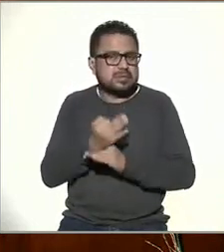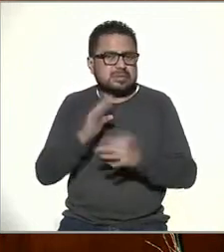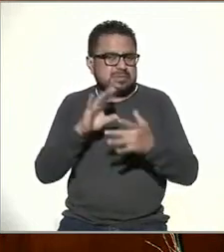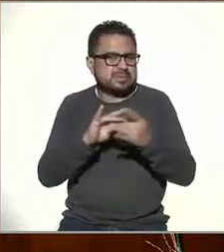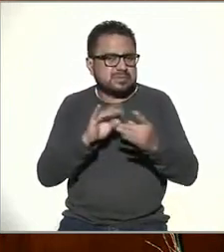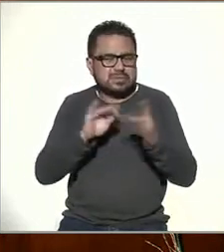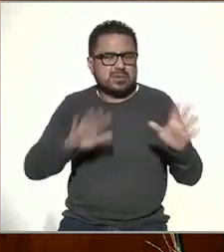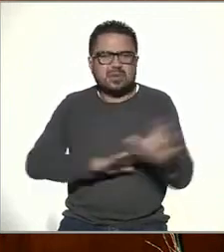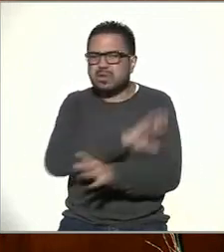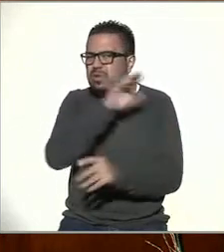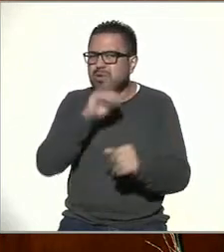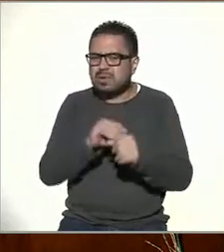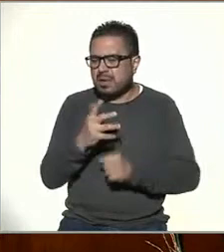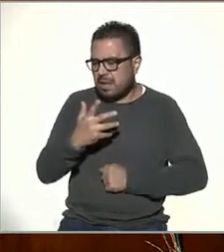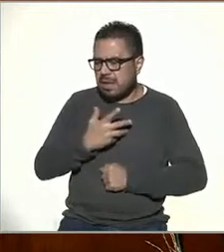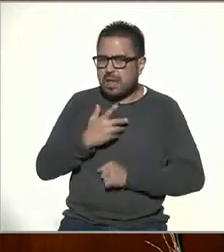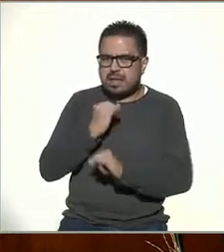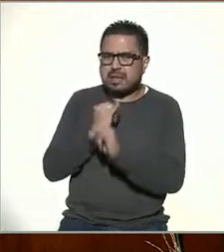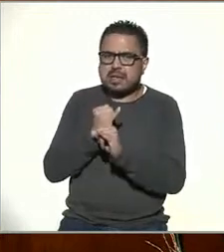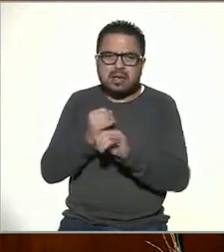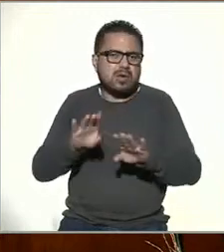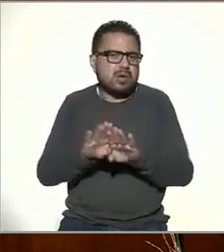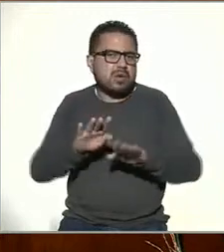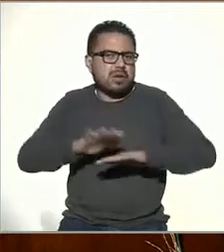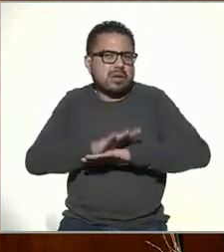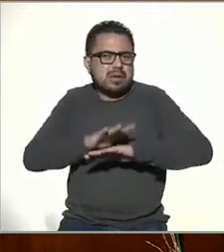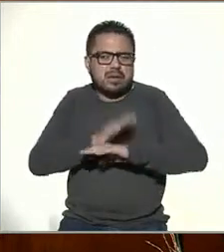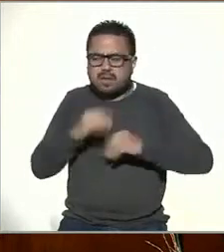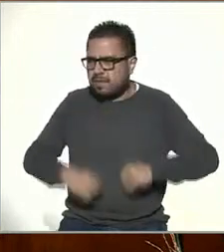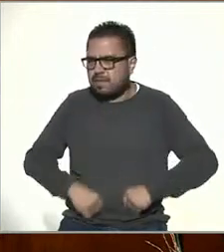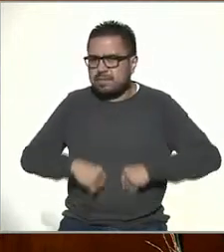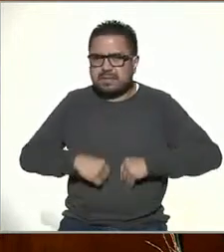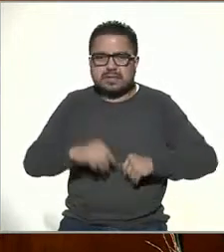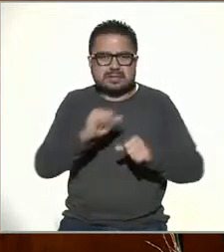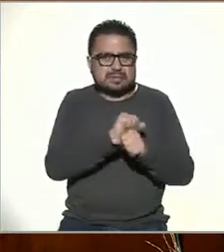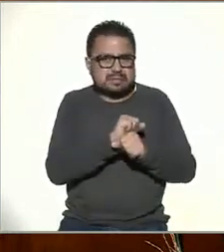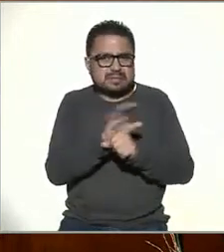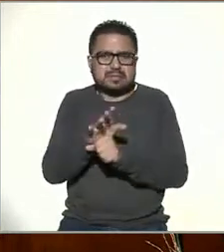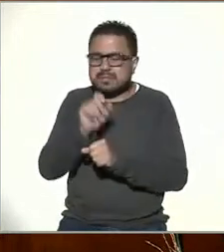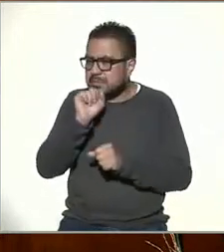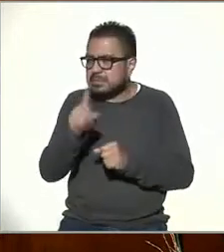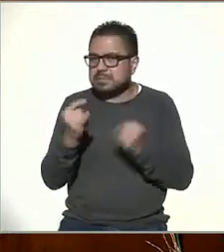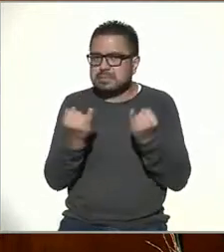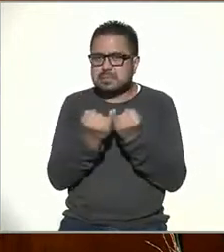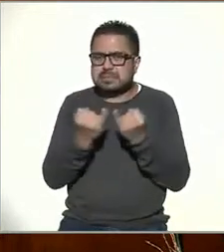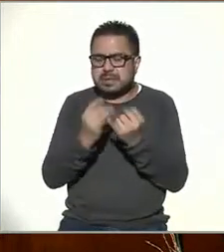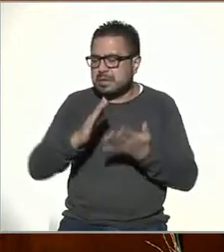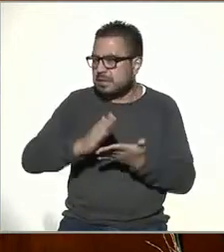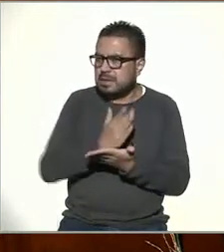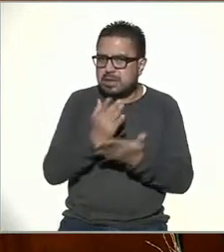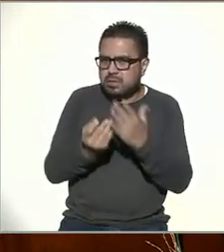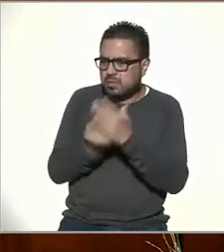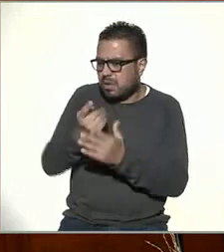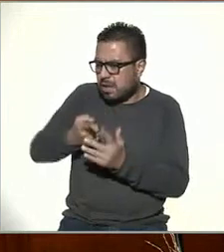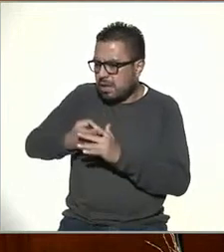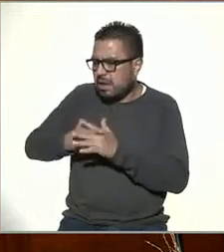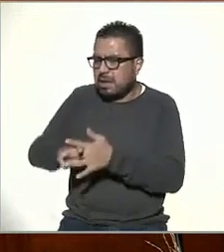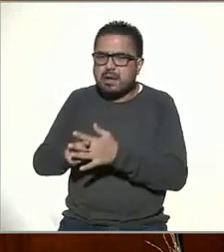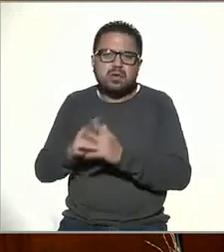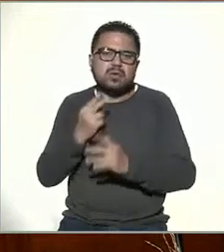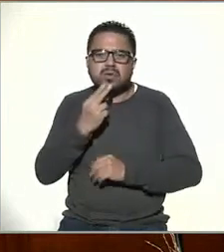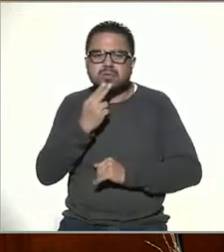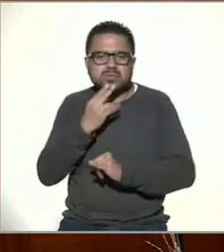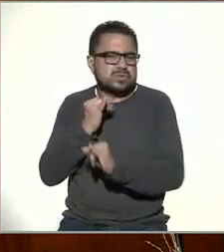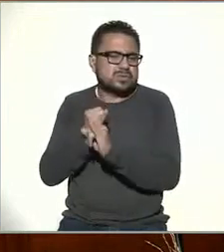todo lo que hay alrededor de Internet, cómo ha cambiado nuestra vida. La pandemia también marcó punto y aparte en el uso de Internet.